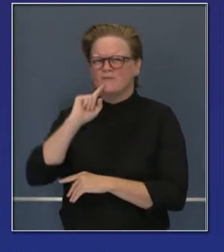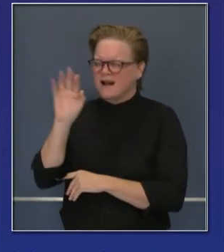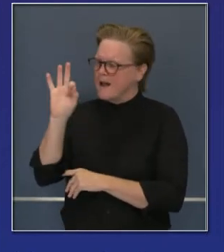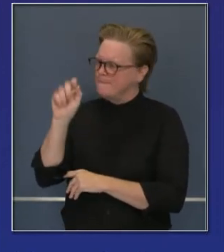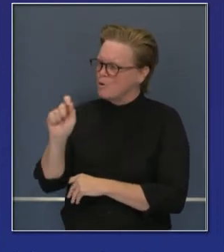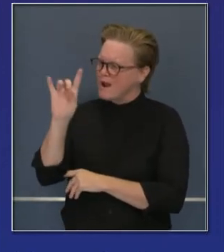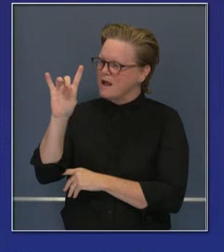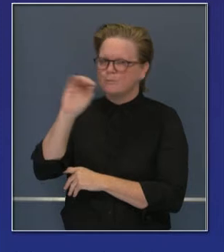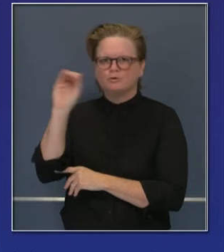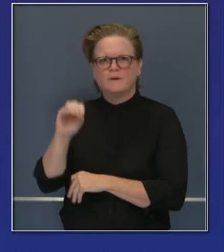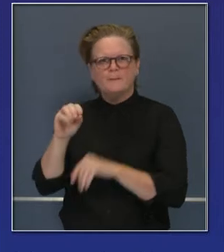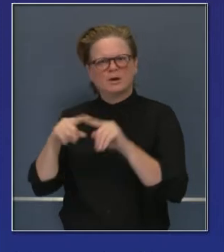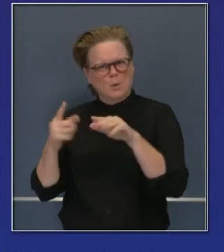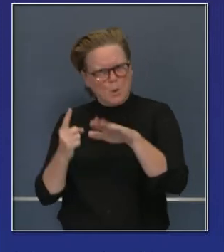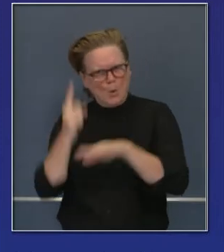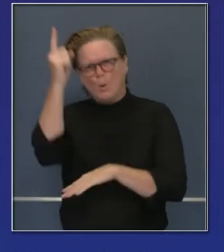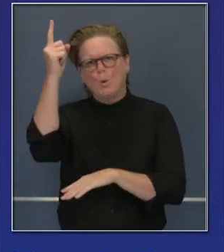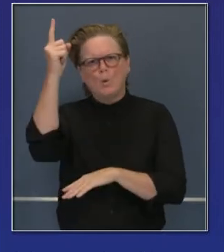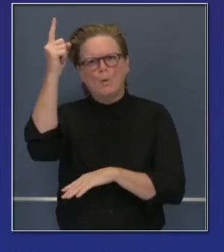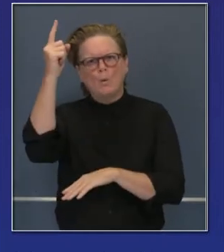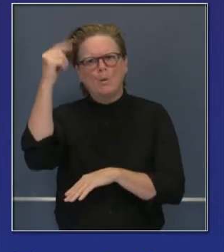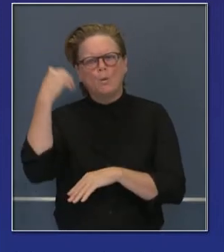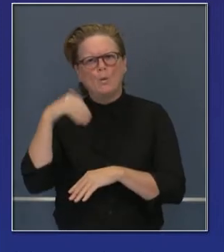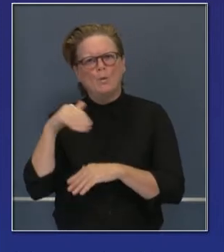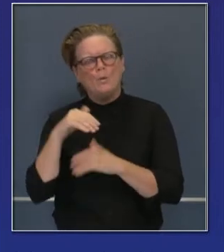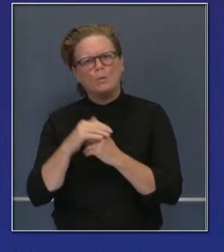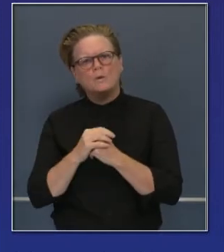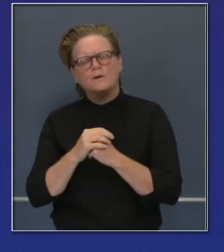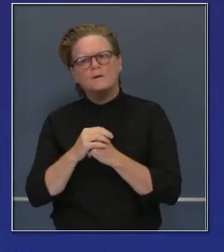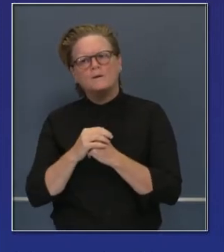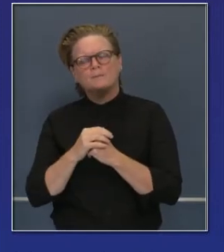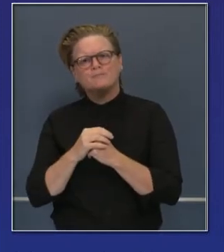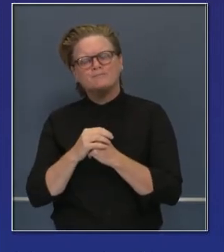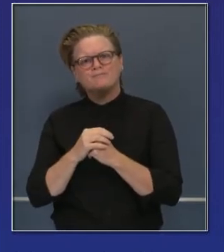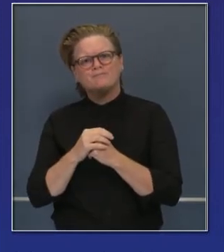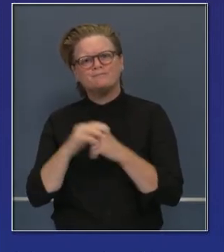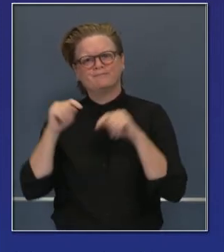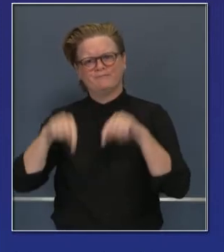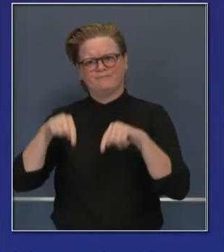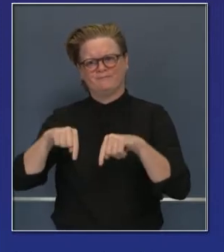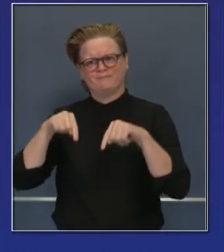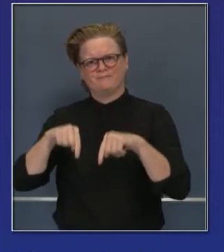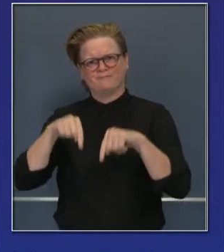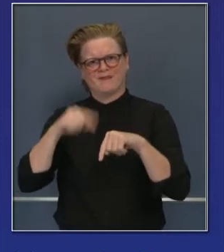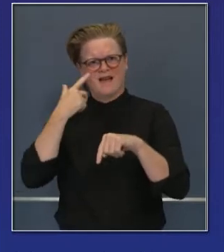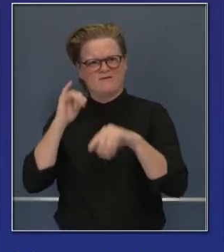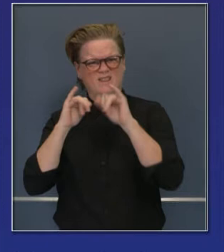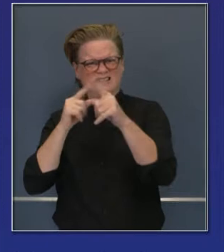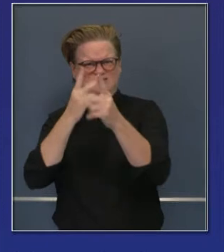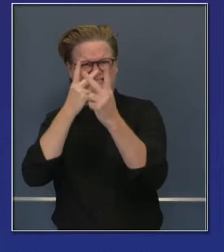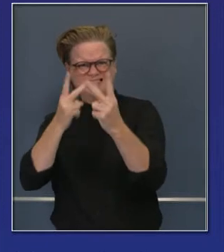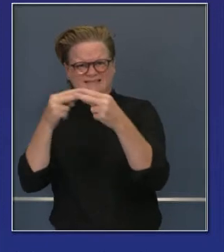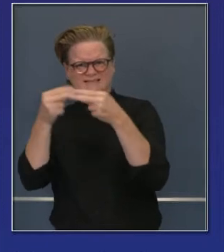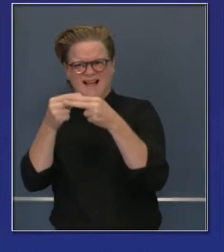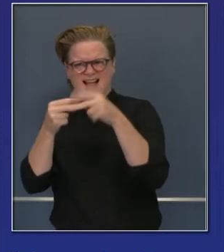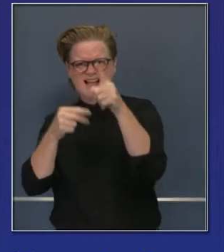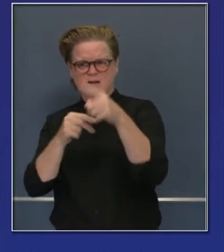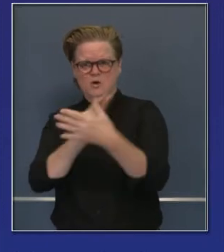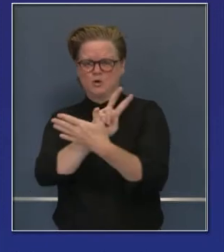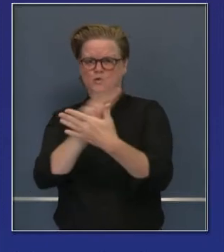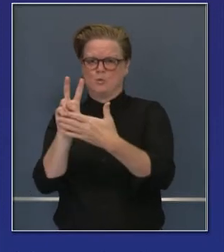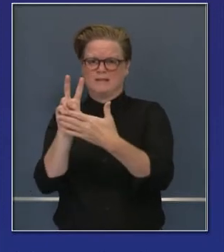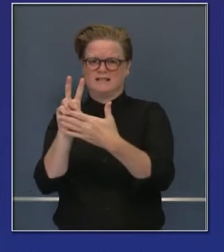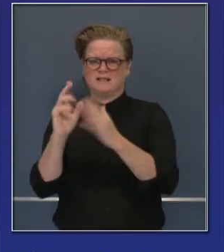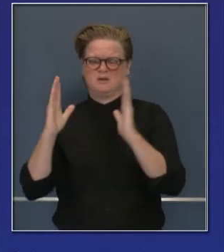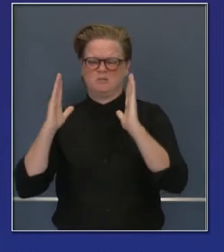9.8, casi 10 por ciento en la última semana. En el estado de California, pueden ver hacia la parte baja de la transparencia. Estamos en